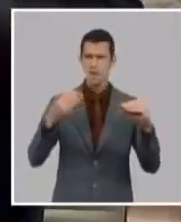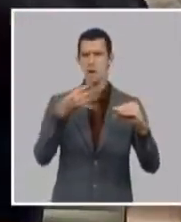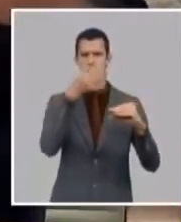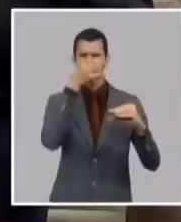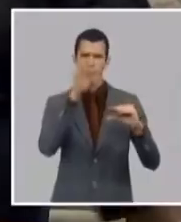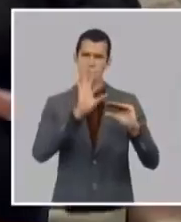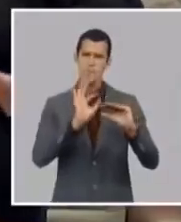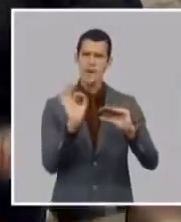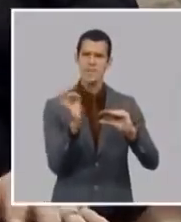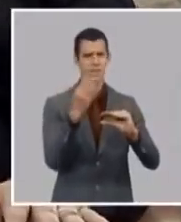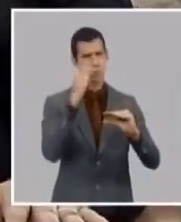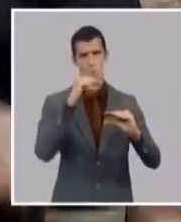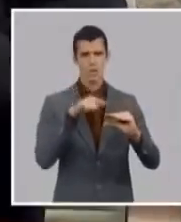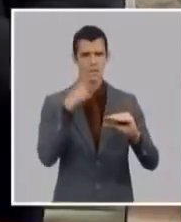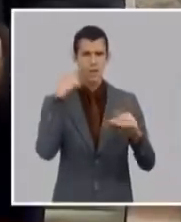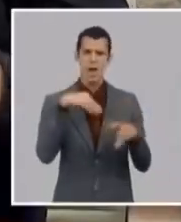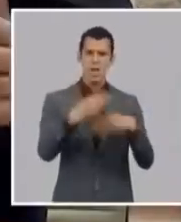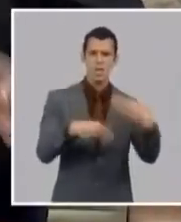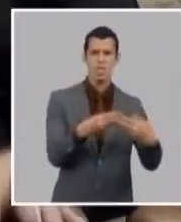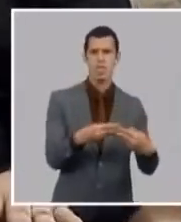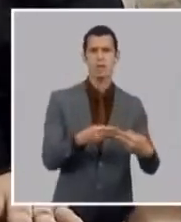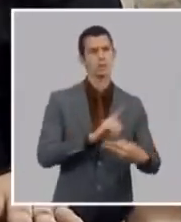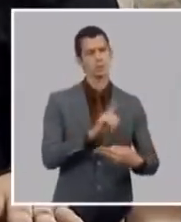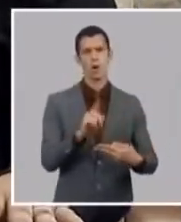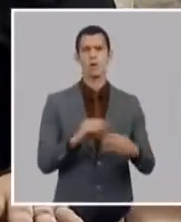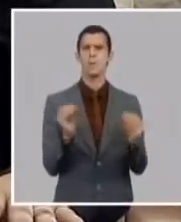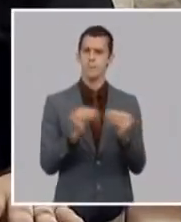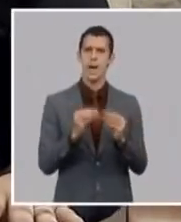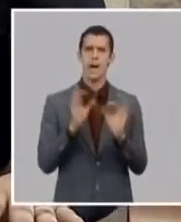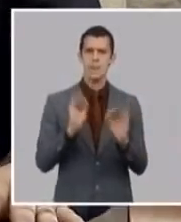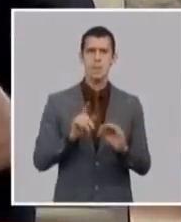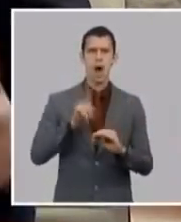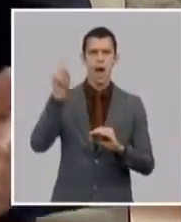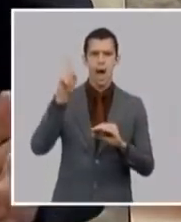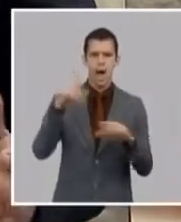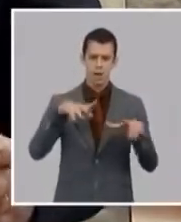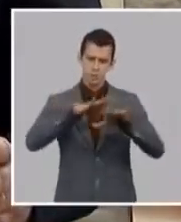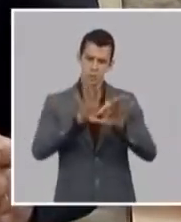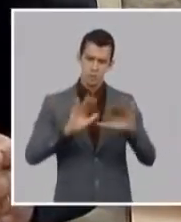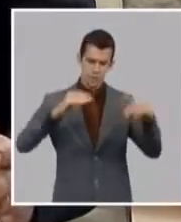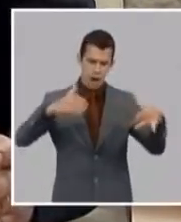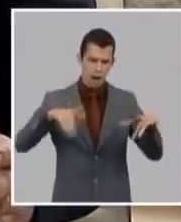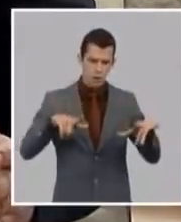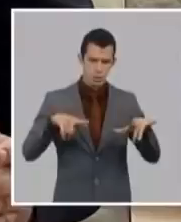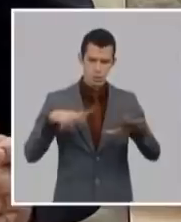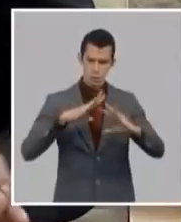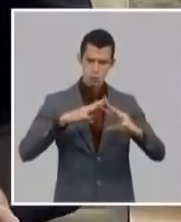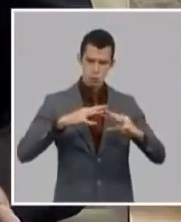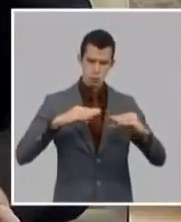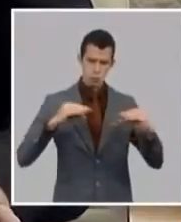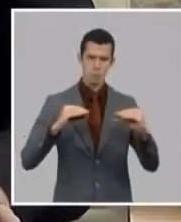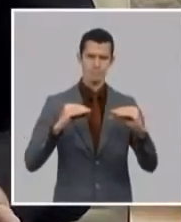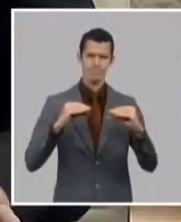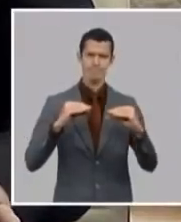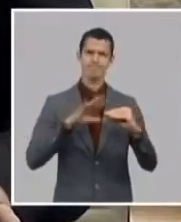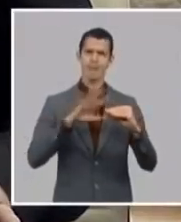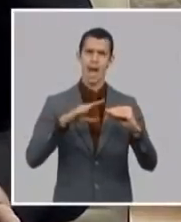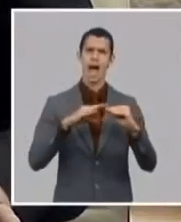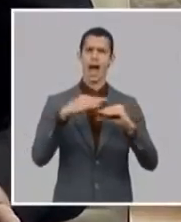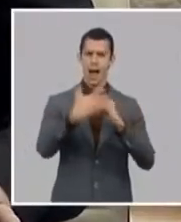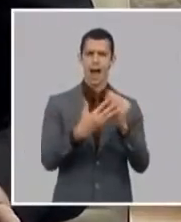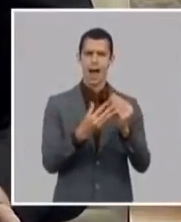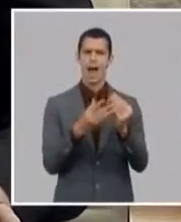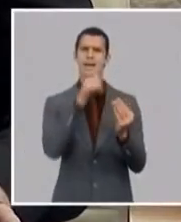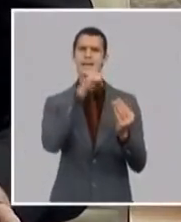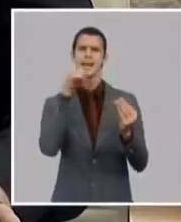puede traerlo lo que tiene que medir empacado ahora hay un elemento importante que es